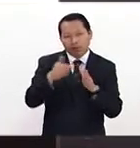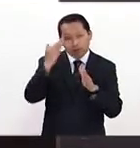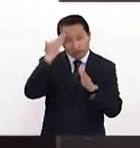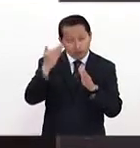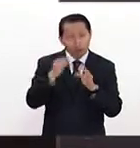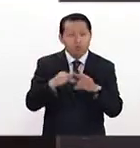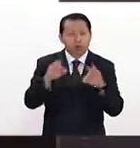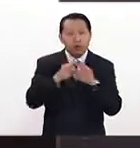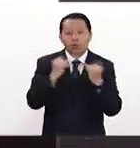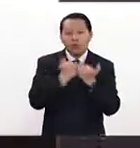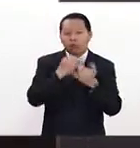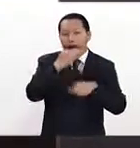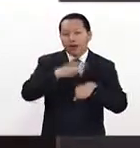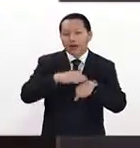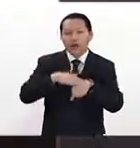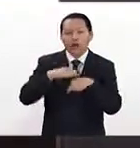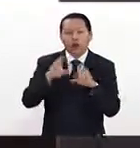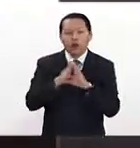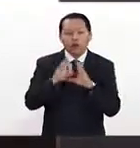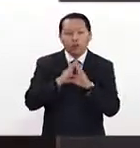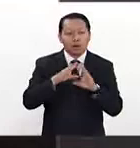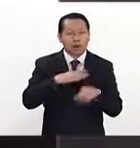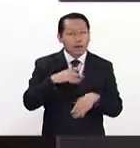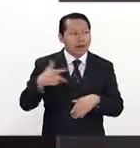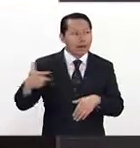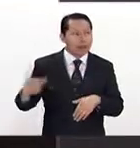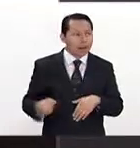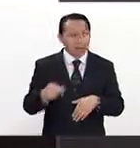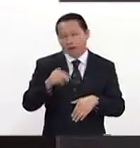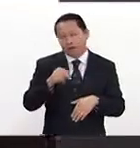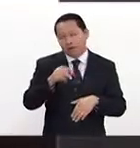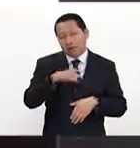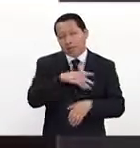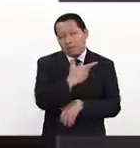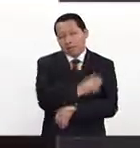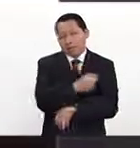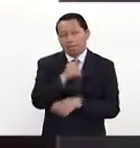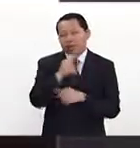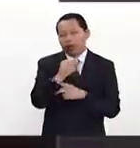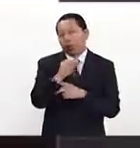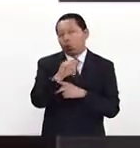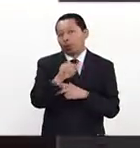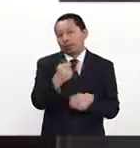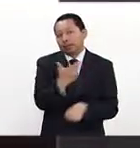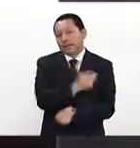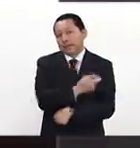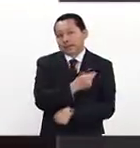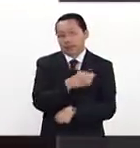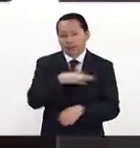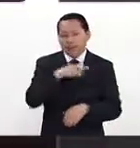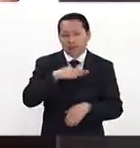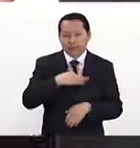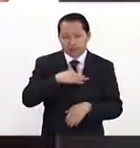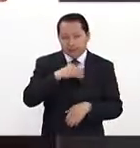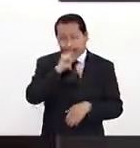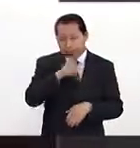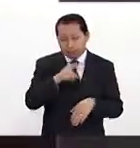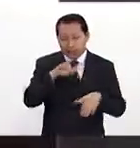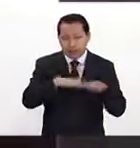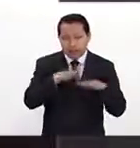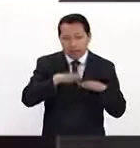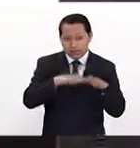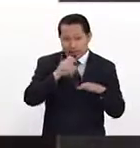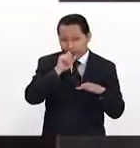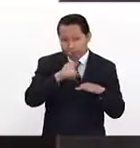es muy importante recalcar cómo las vacunas que sirven para algunas infecciones de manera indirecta